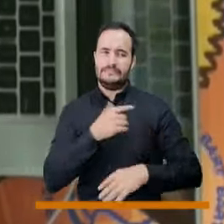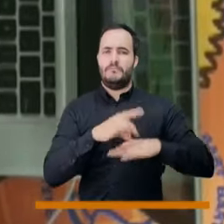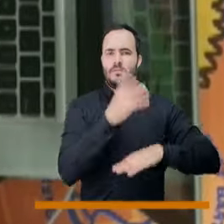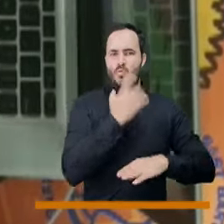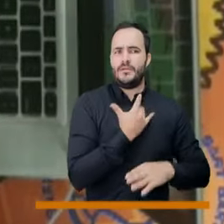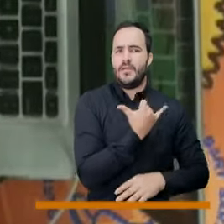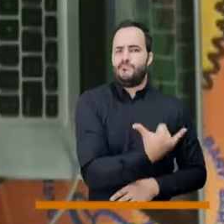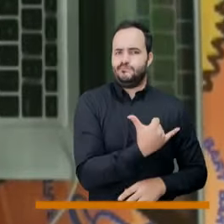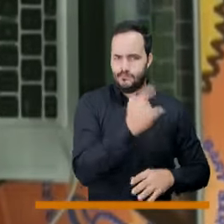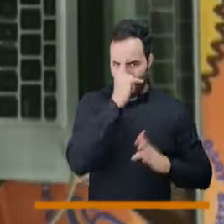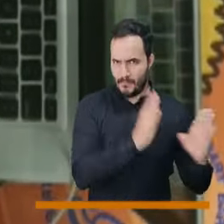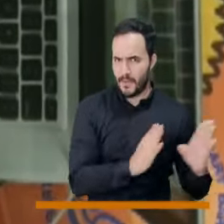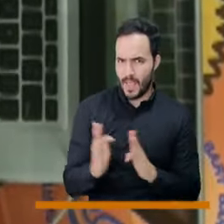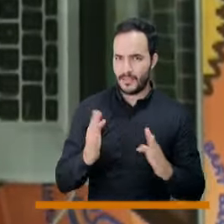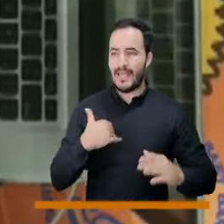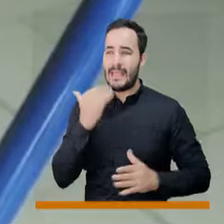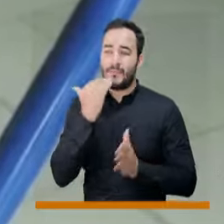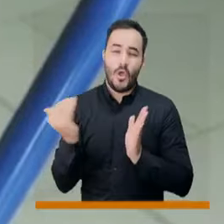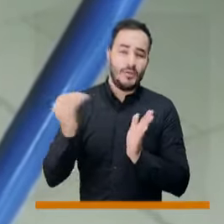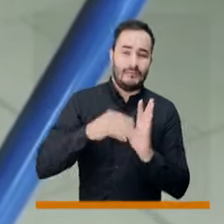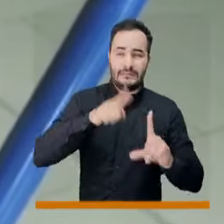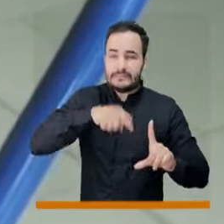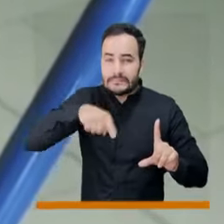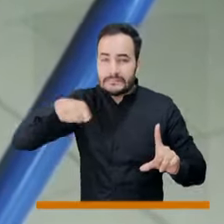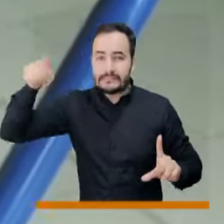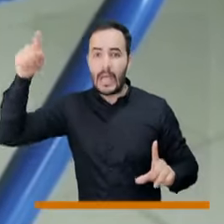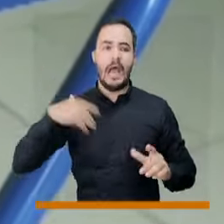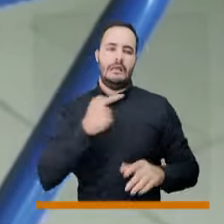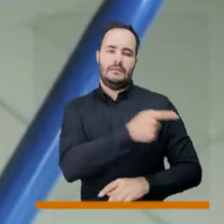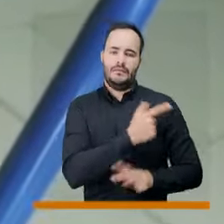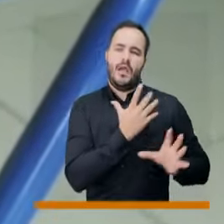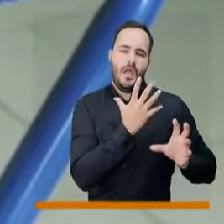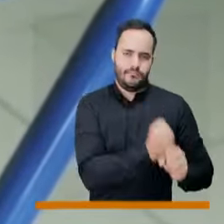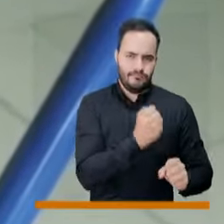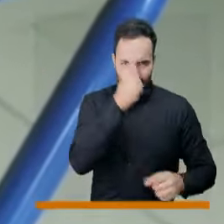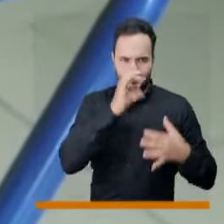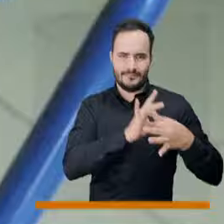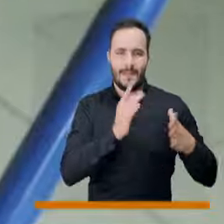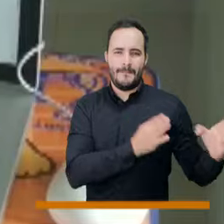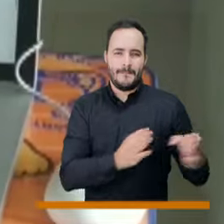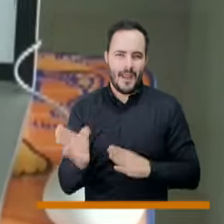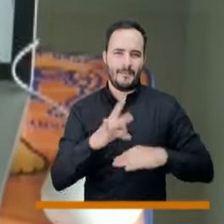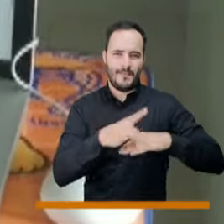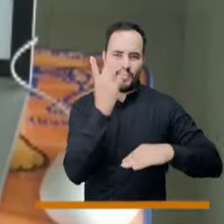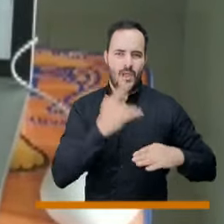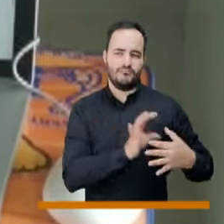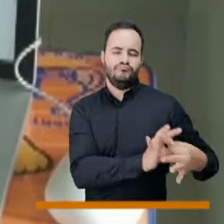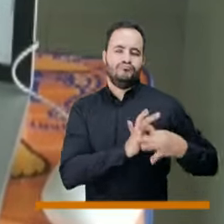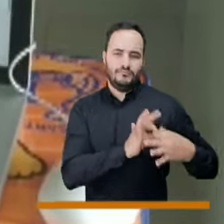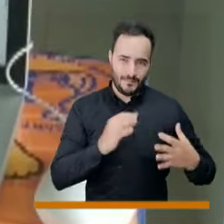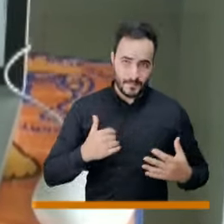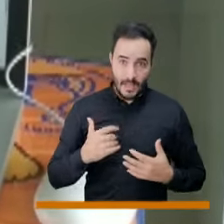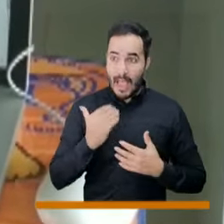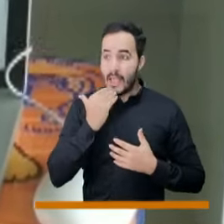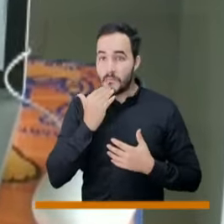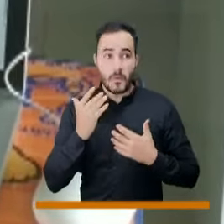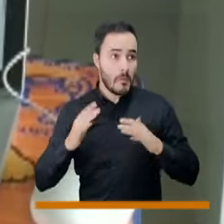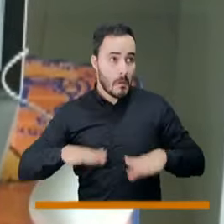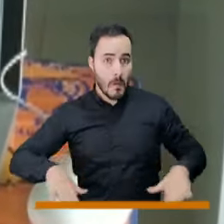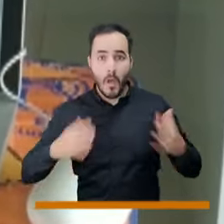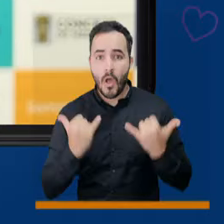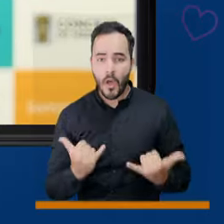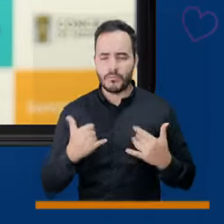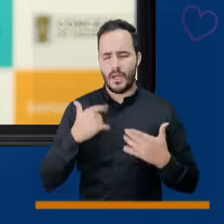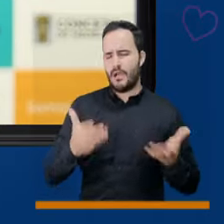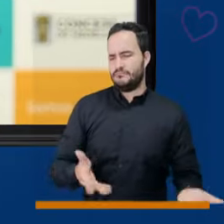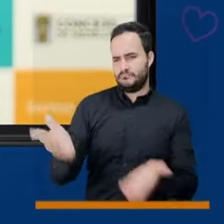contagiosidad exagerada, un rebrote, un nuevo pico exagerado, porque habría que tomar medidas en